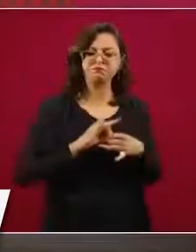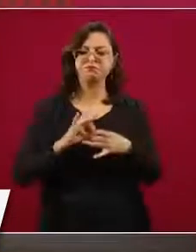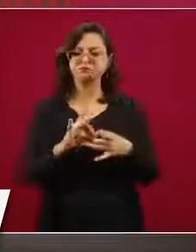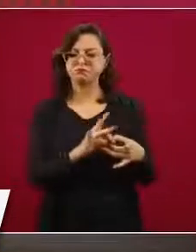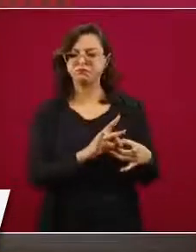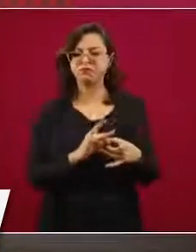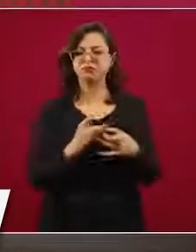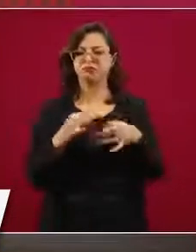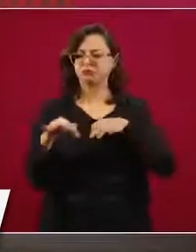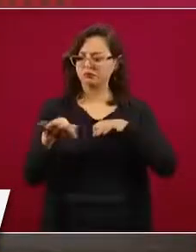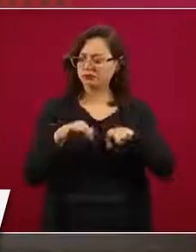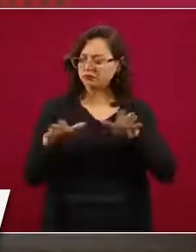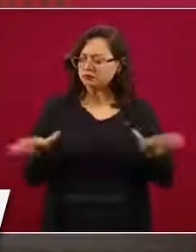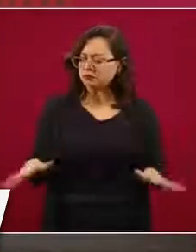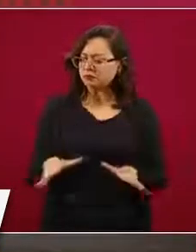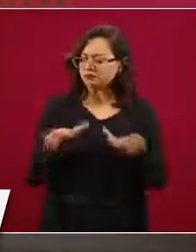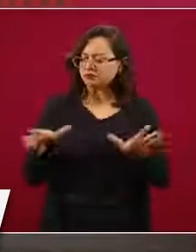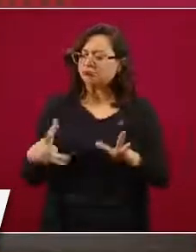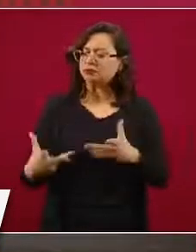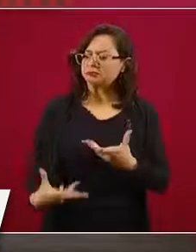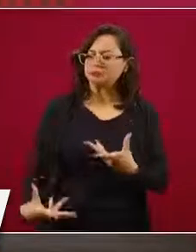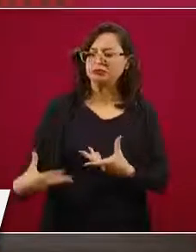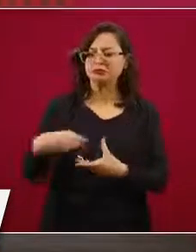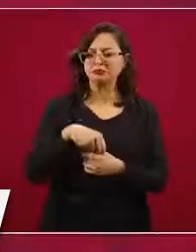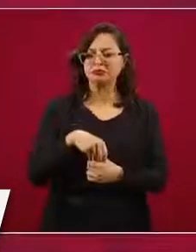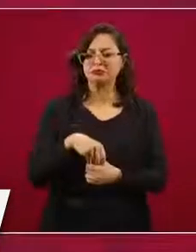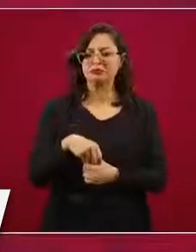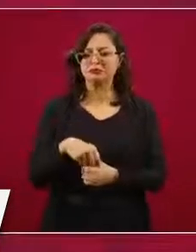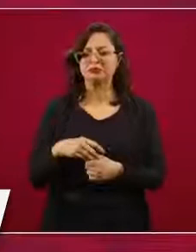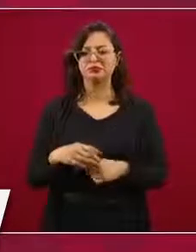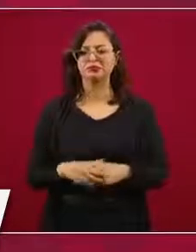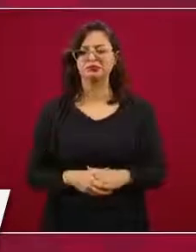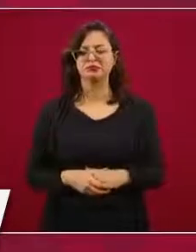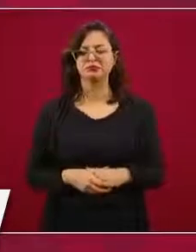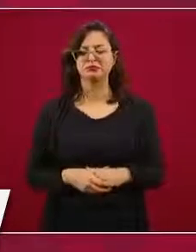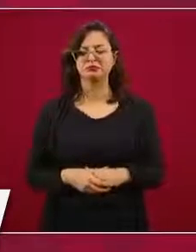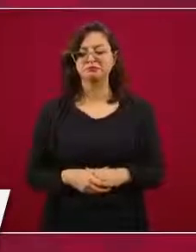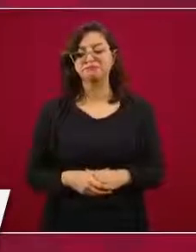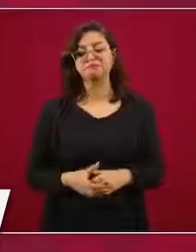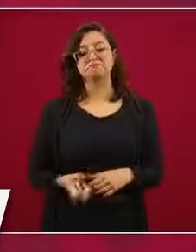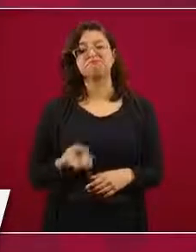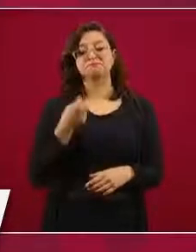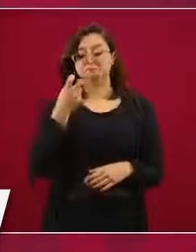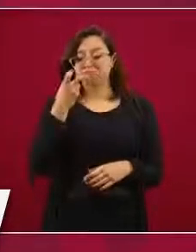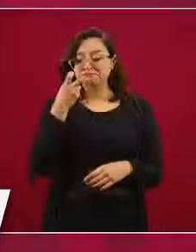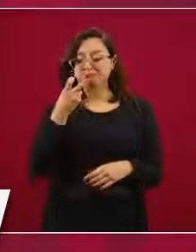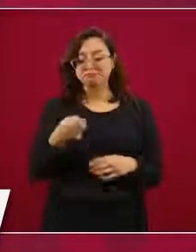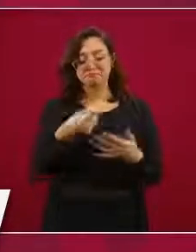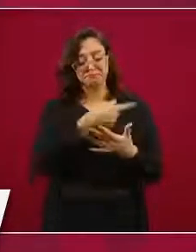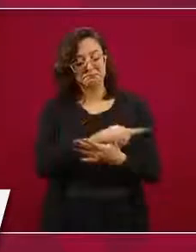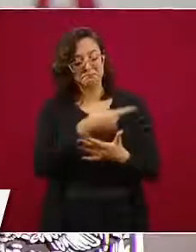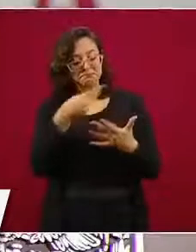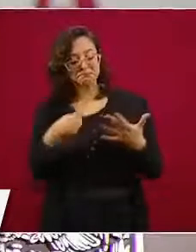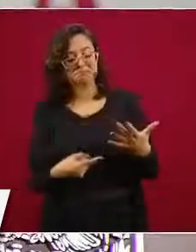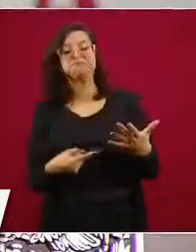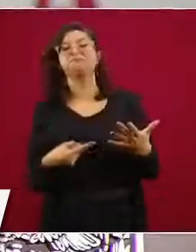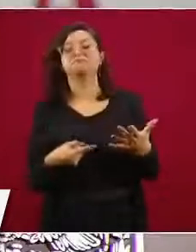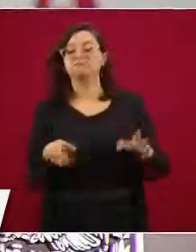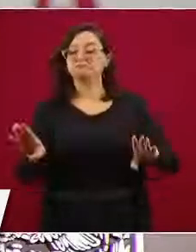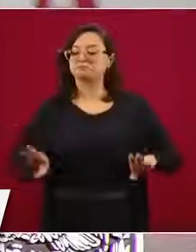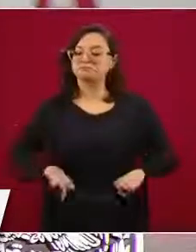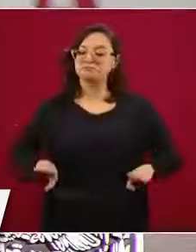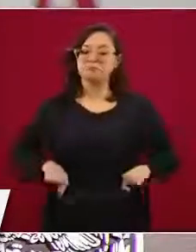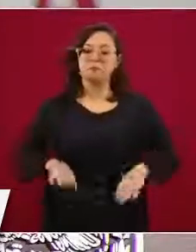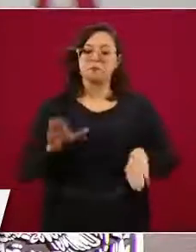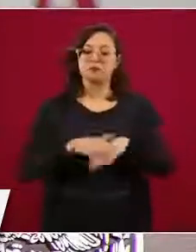generadora de empleos e incluyente. Y eso es unas características peculiares del T